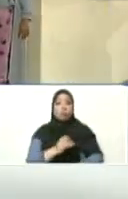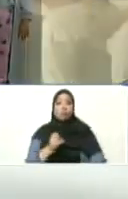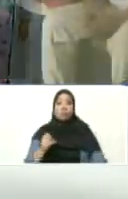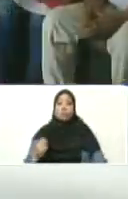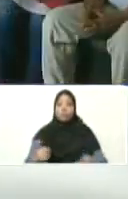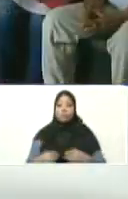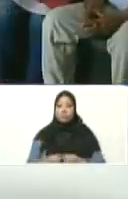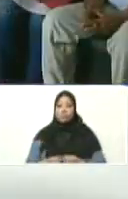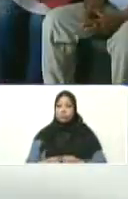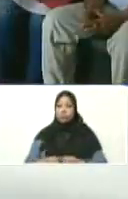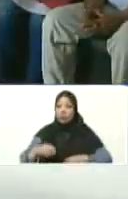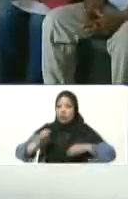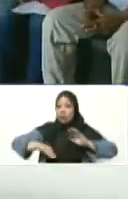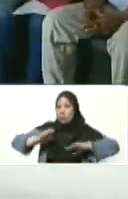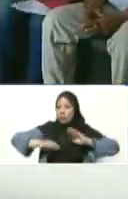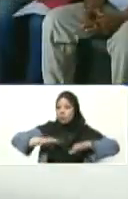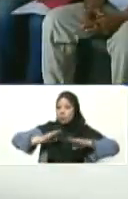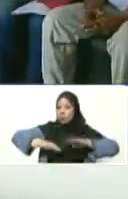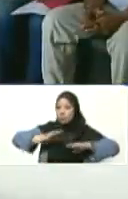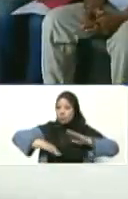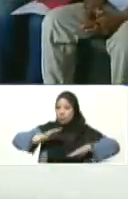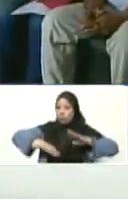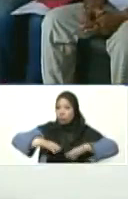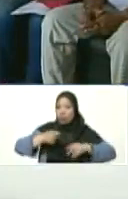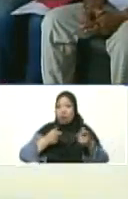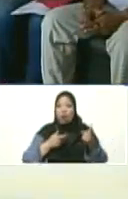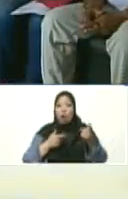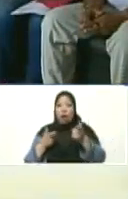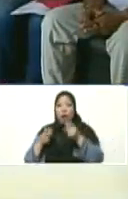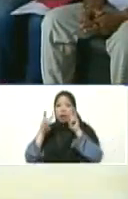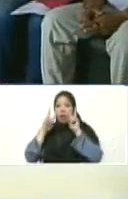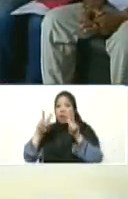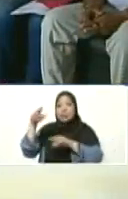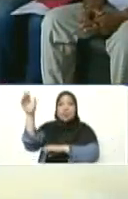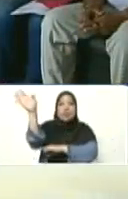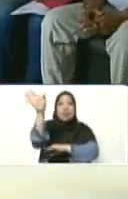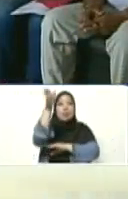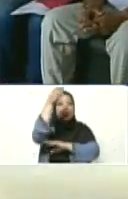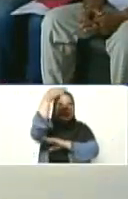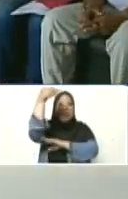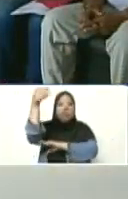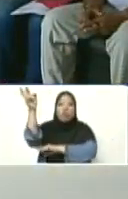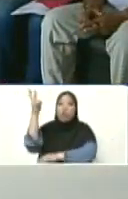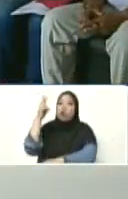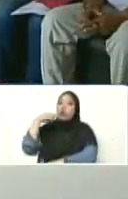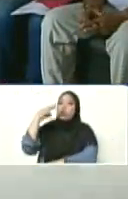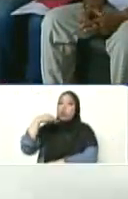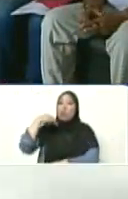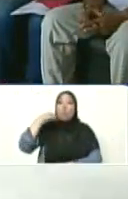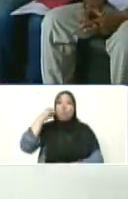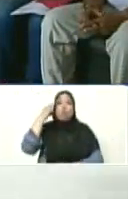que suena el fusil también y que se vea la bandera roja, rojita del negro.